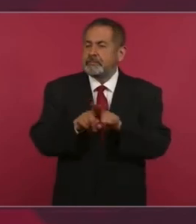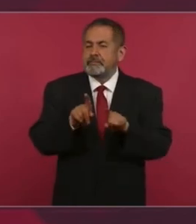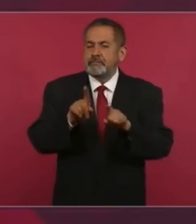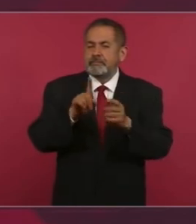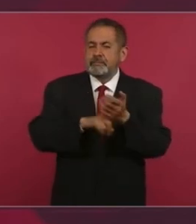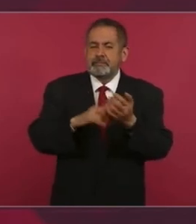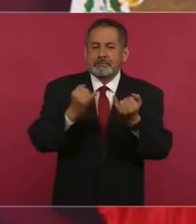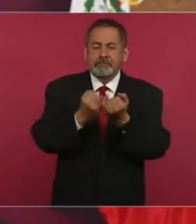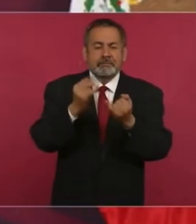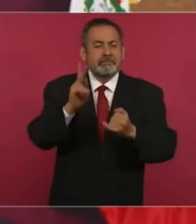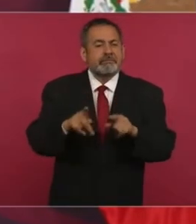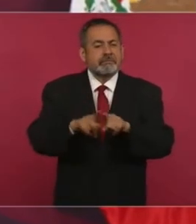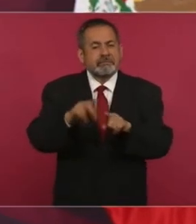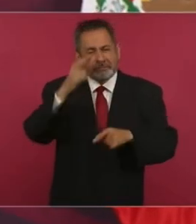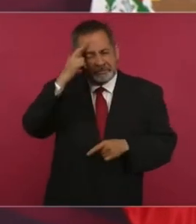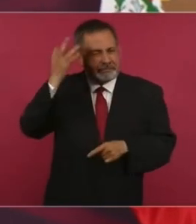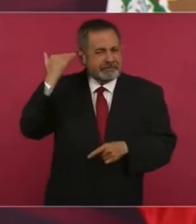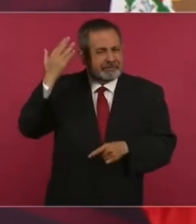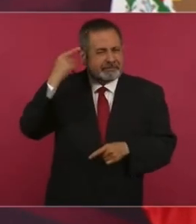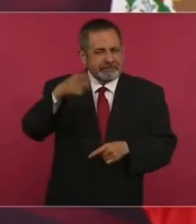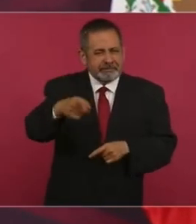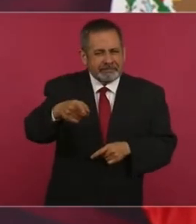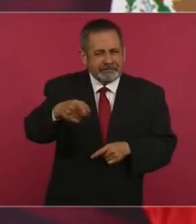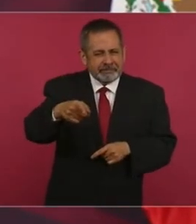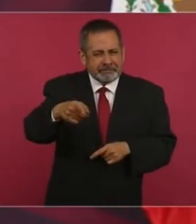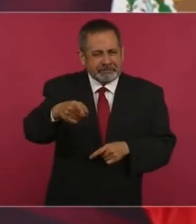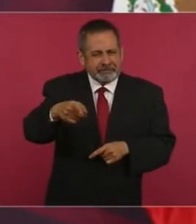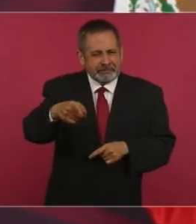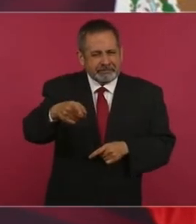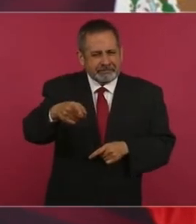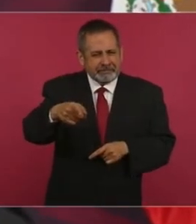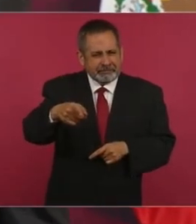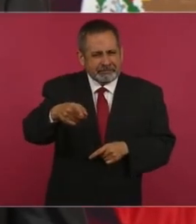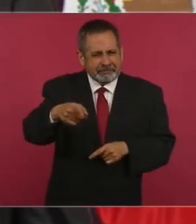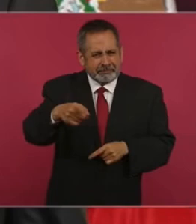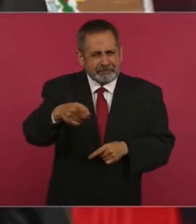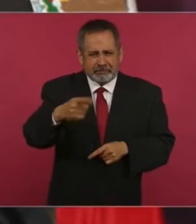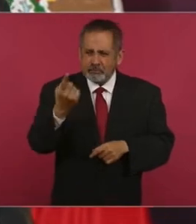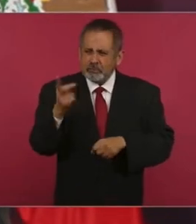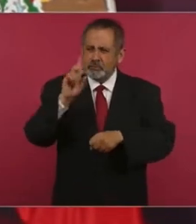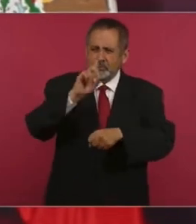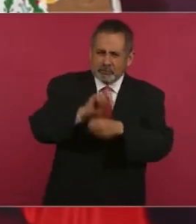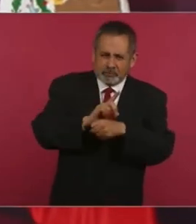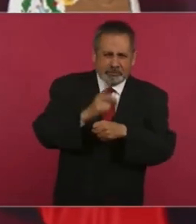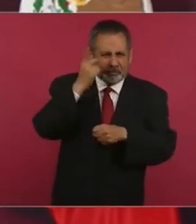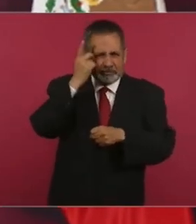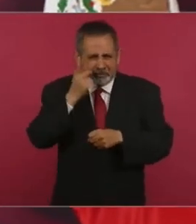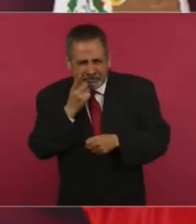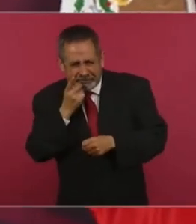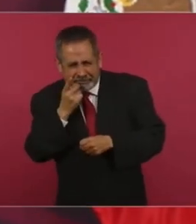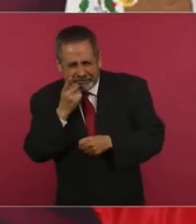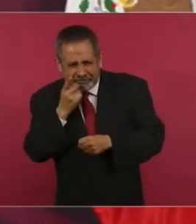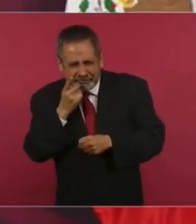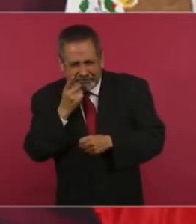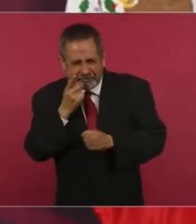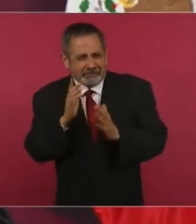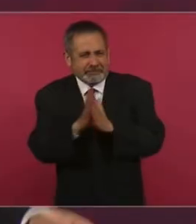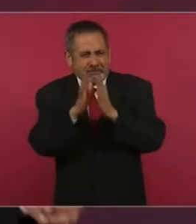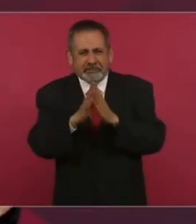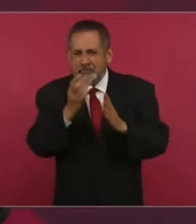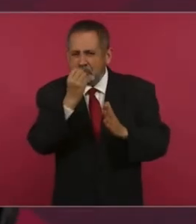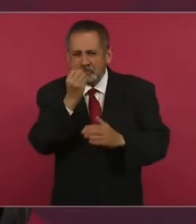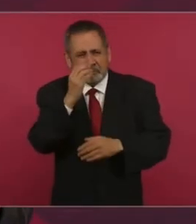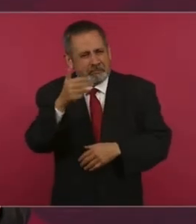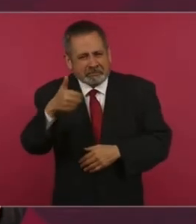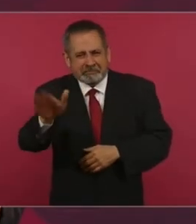llegas un día antes, duermes, participas,